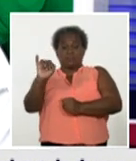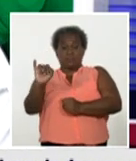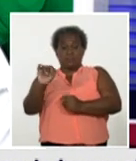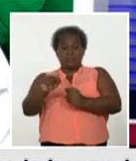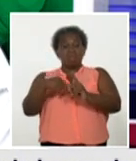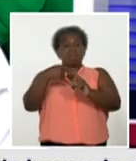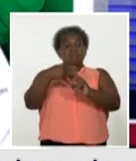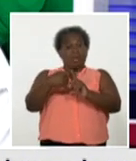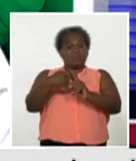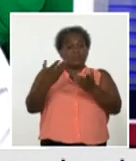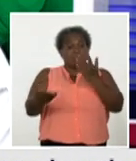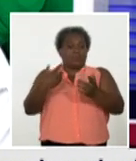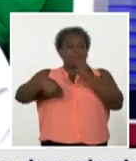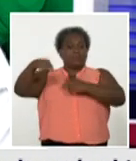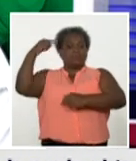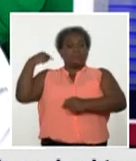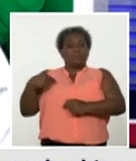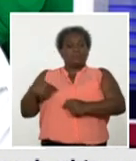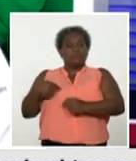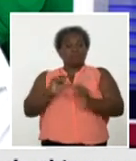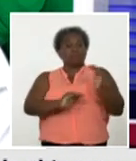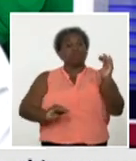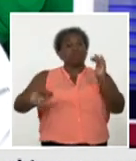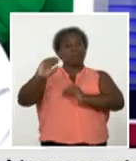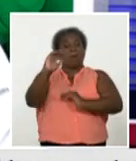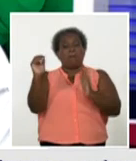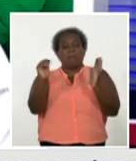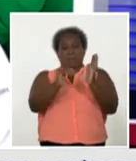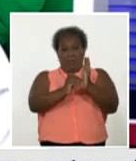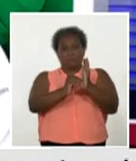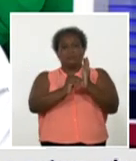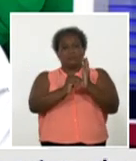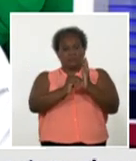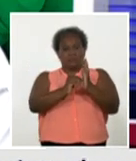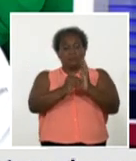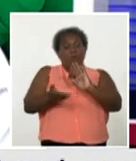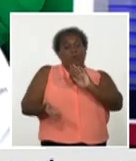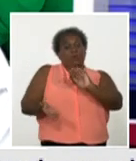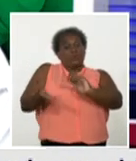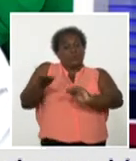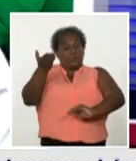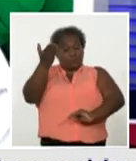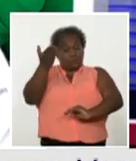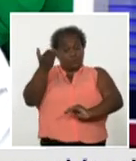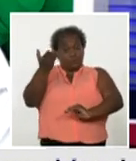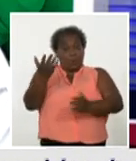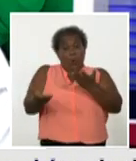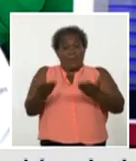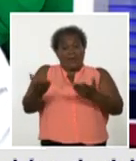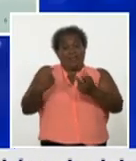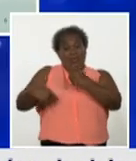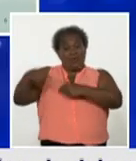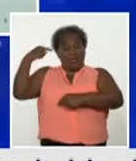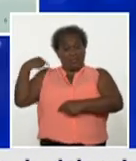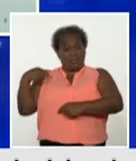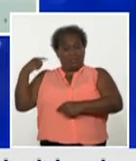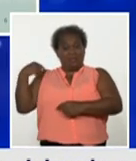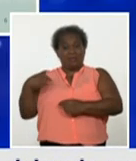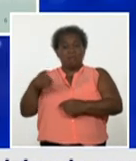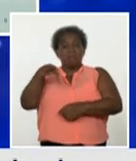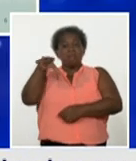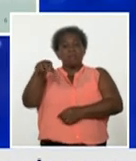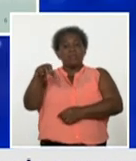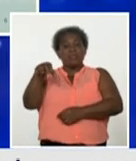día anterior por encima de mil pero incrementado con respecto al día anterior. Pinal de Río con